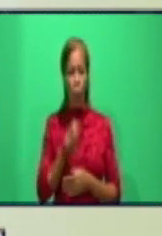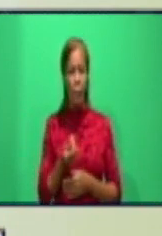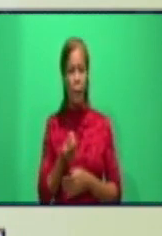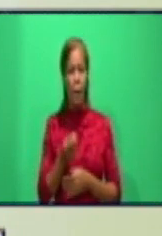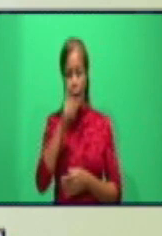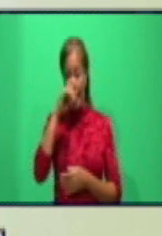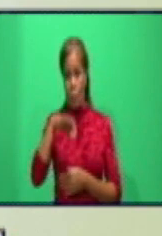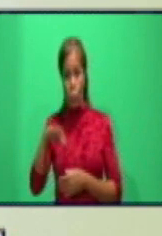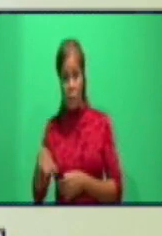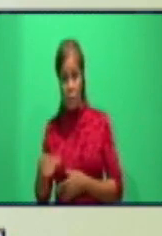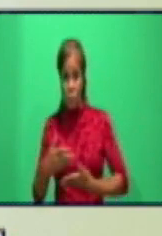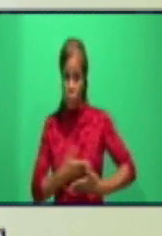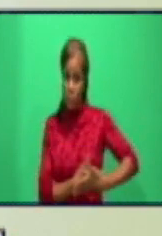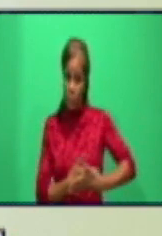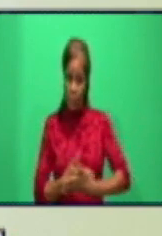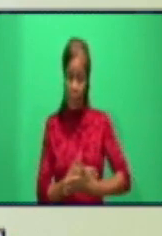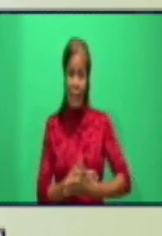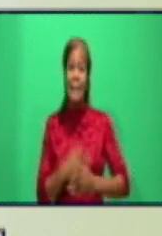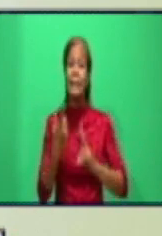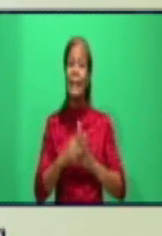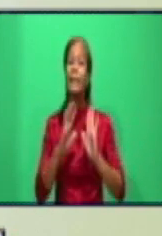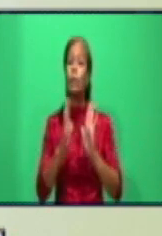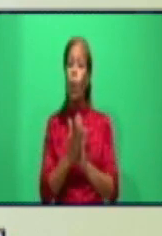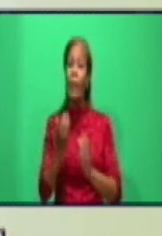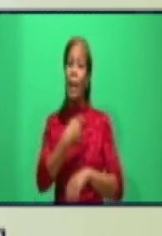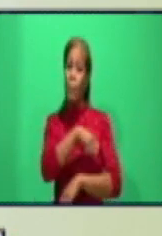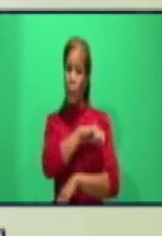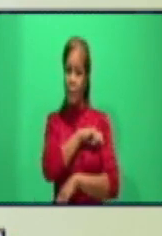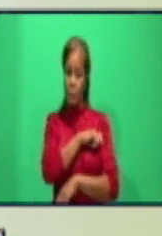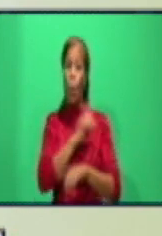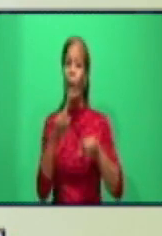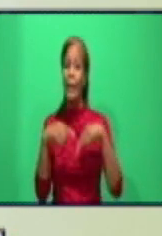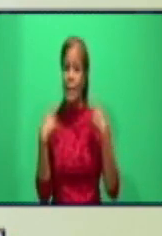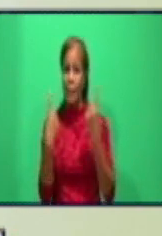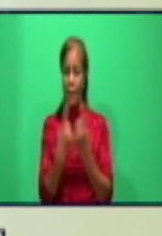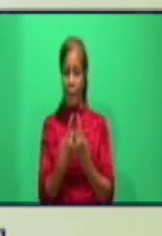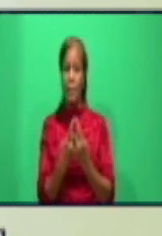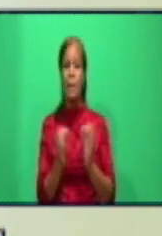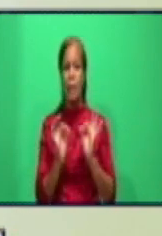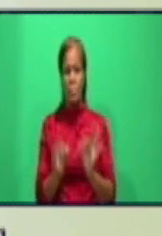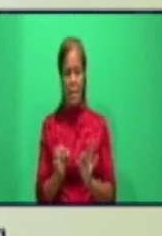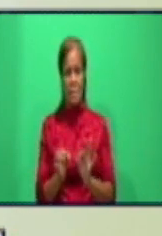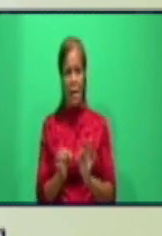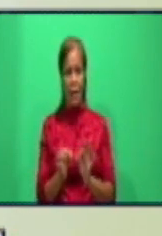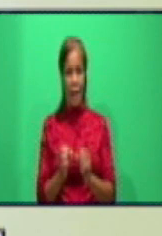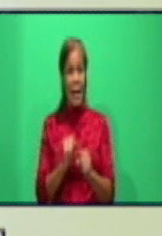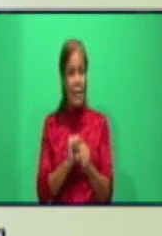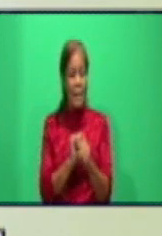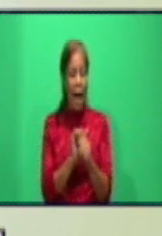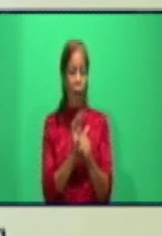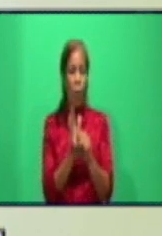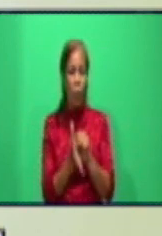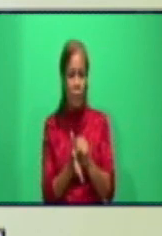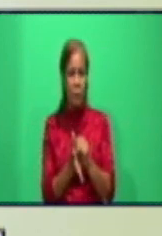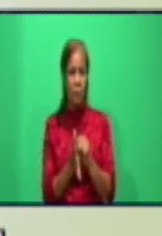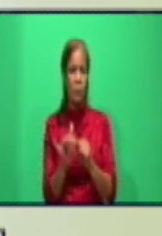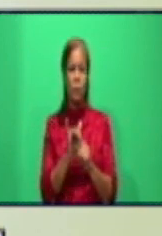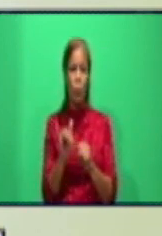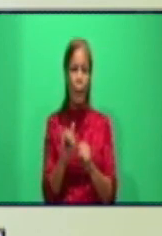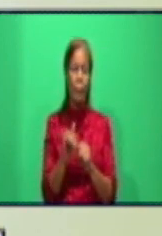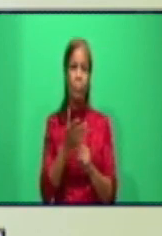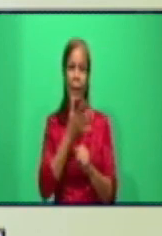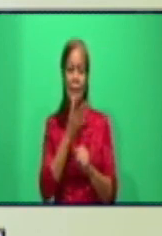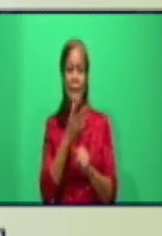en los niños pequeños y en la población general. No es menos cierto que la pandemia genera un desajuste